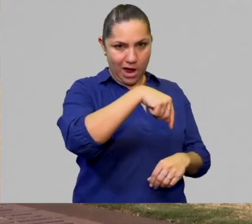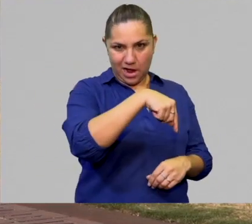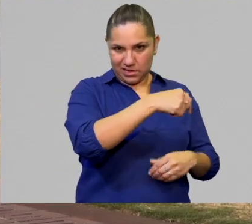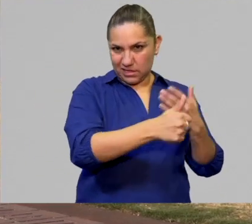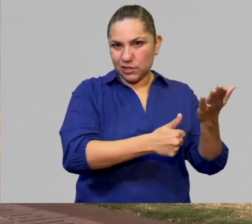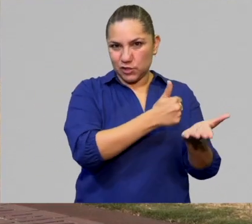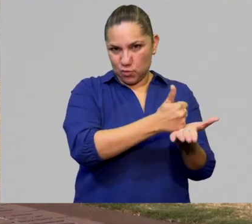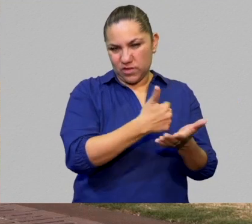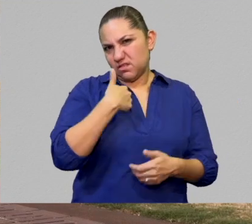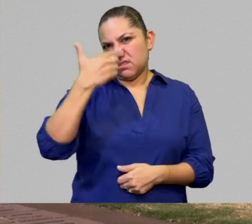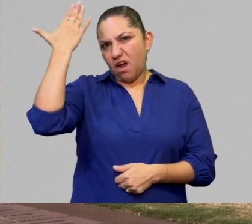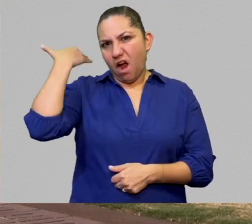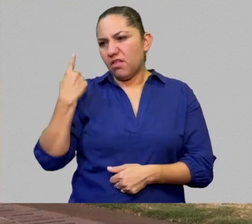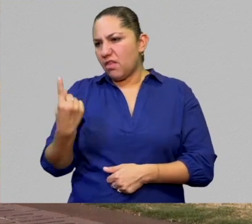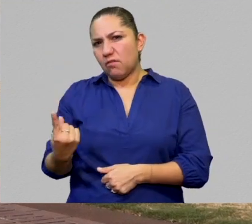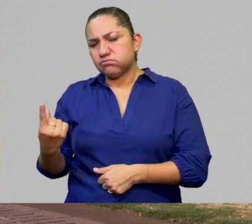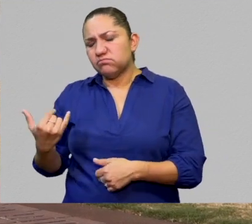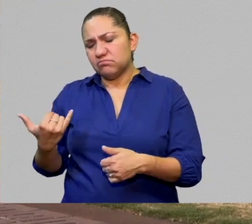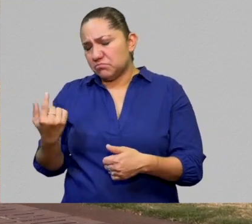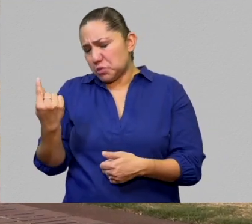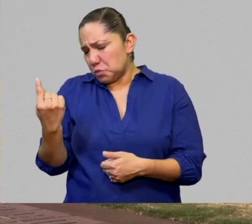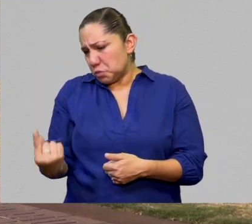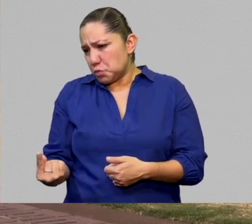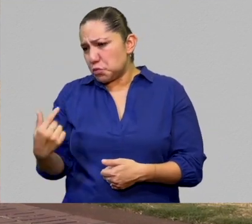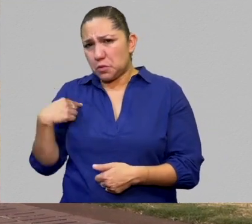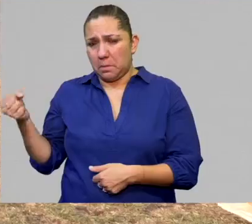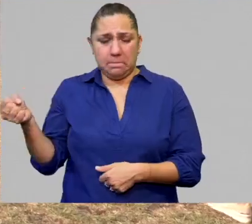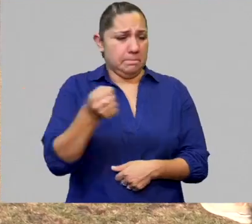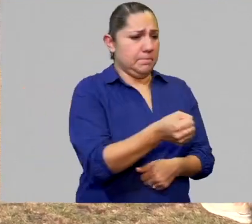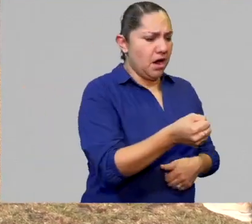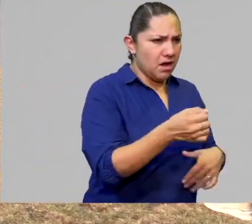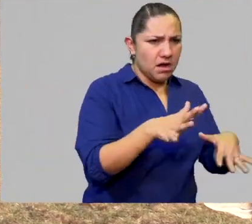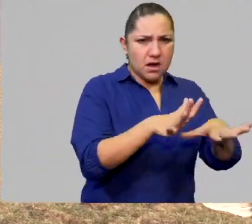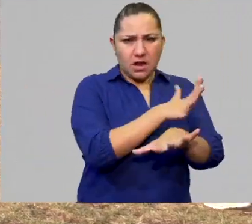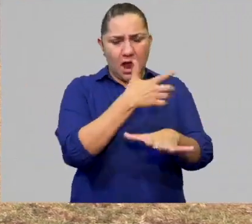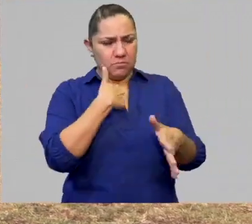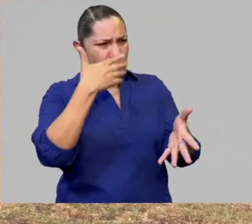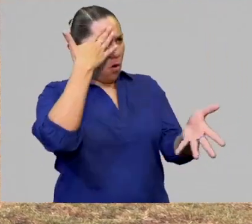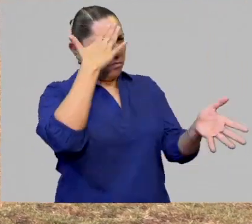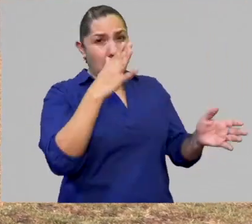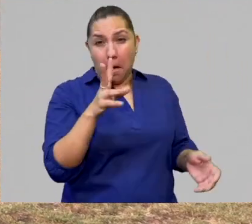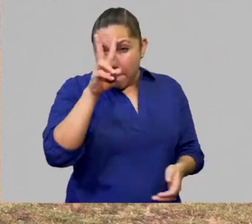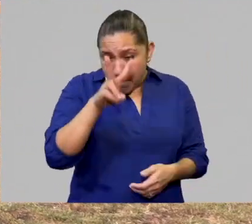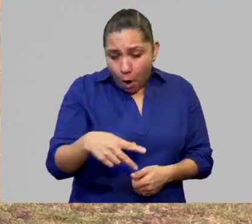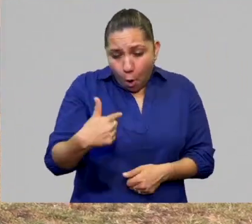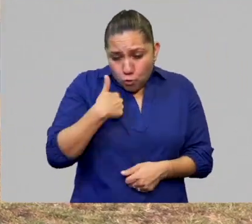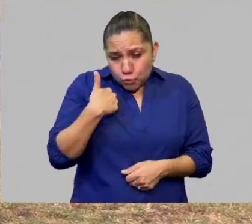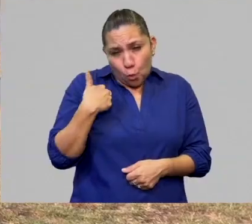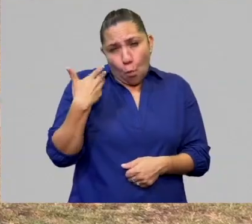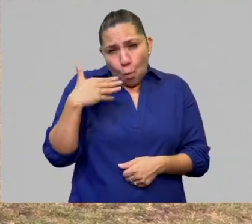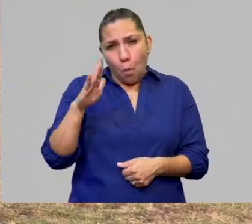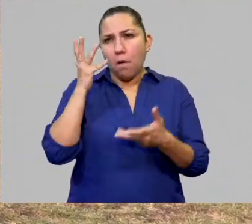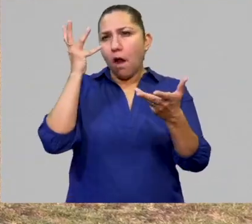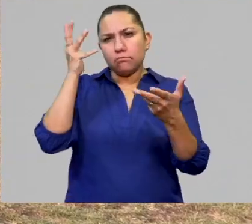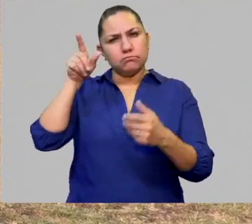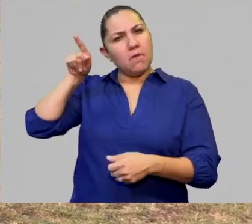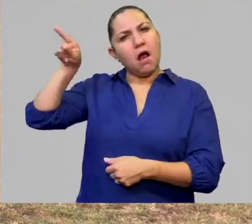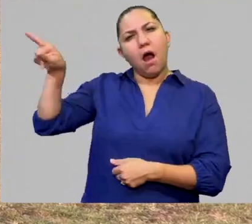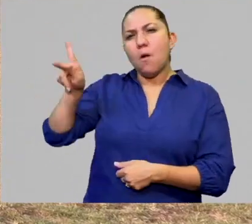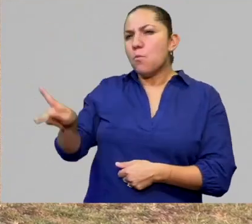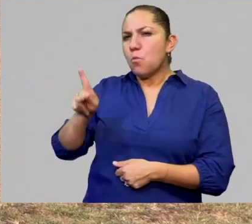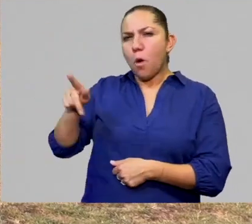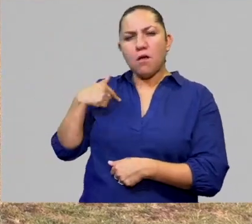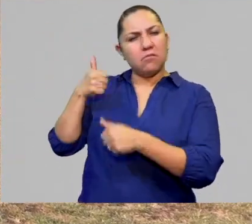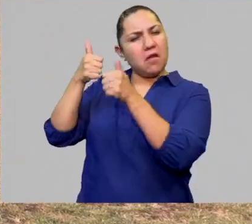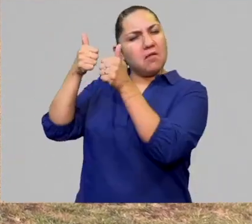a la ciudad cuando no estaba lista. Era muy joven para... Es más, por mí no me hubiera ido nunca de mi pueblo.